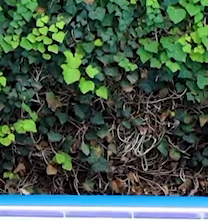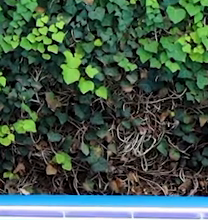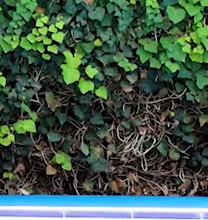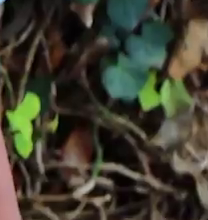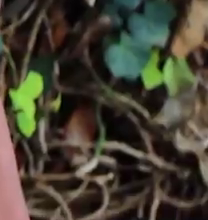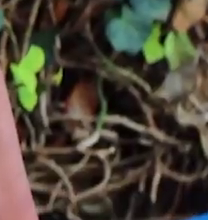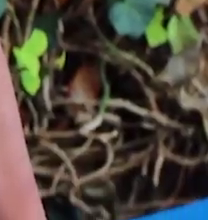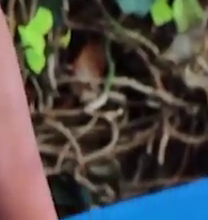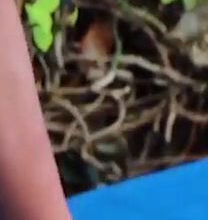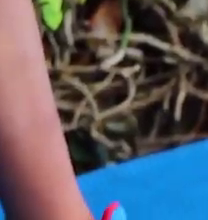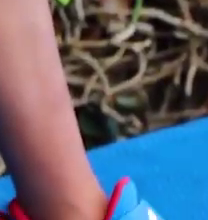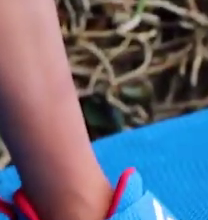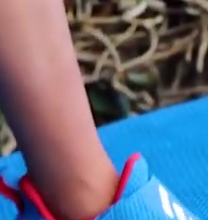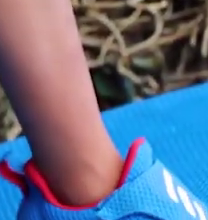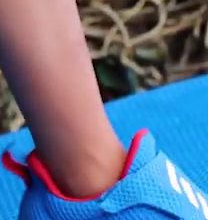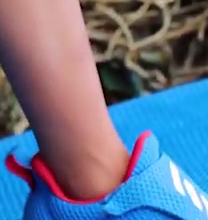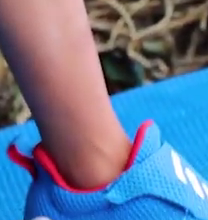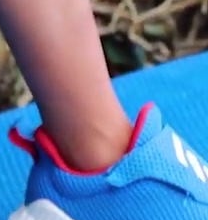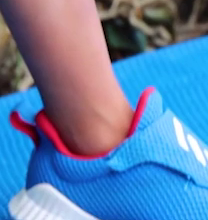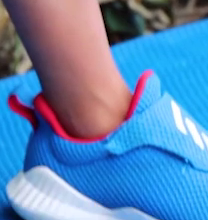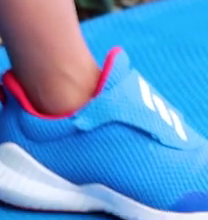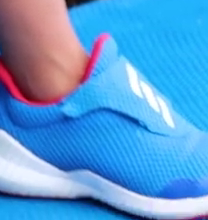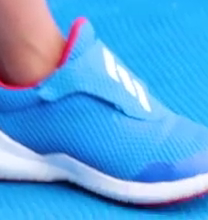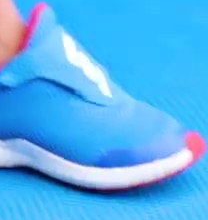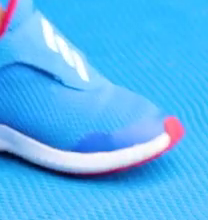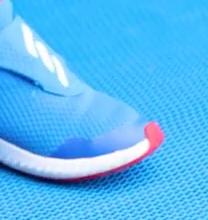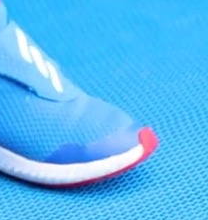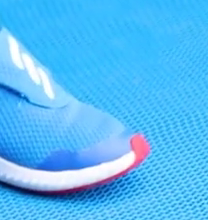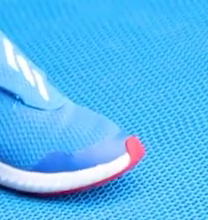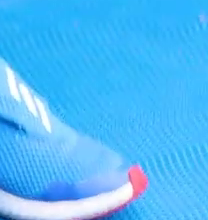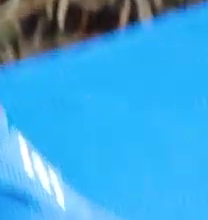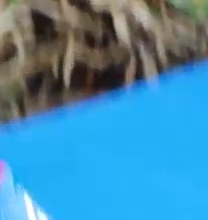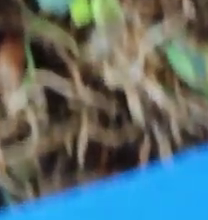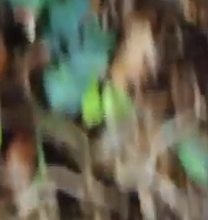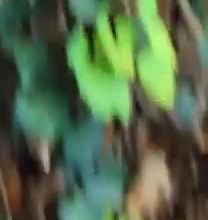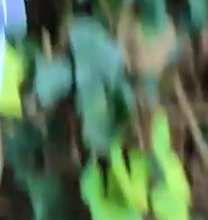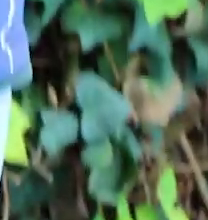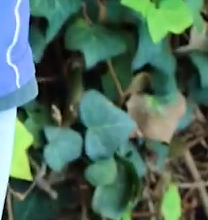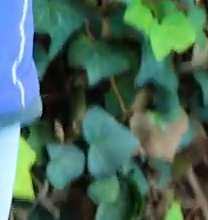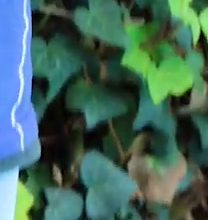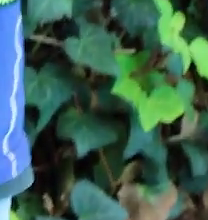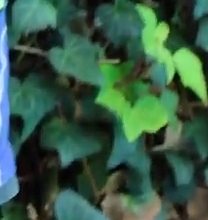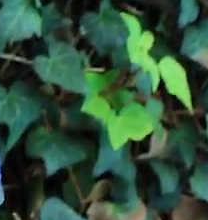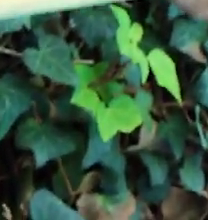Tres más. Estira bien los brazos.